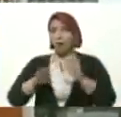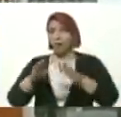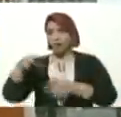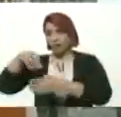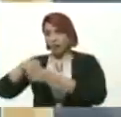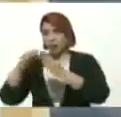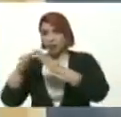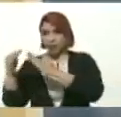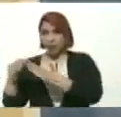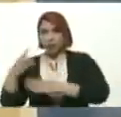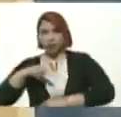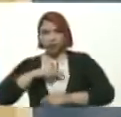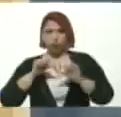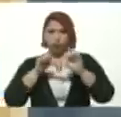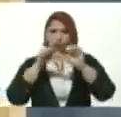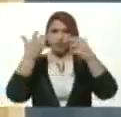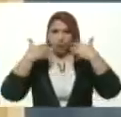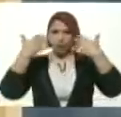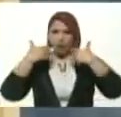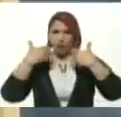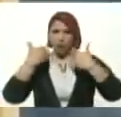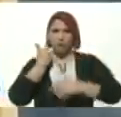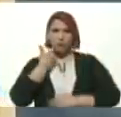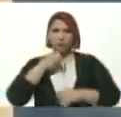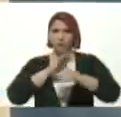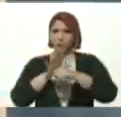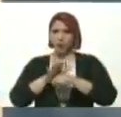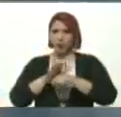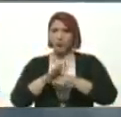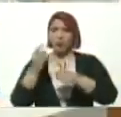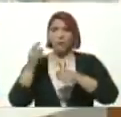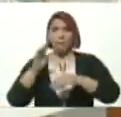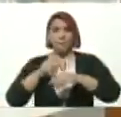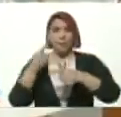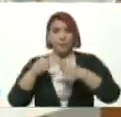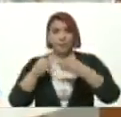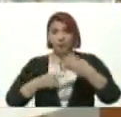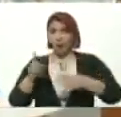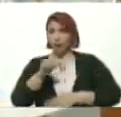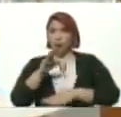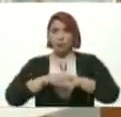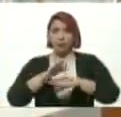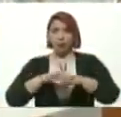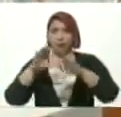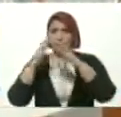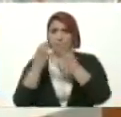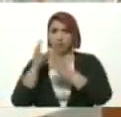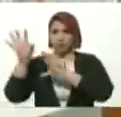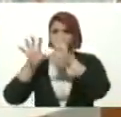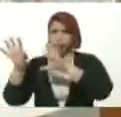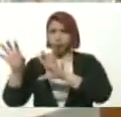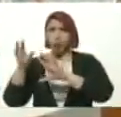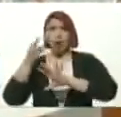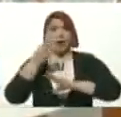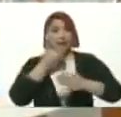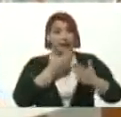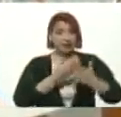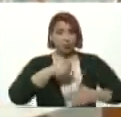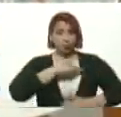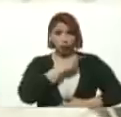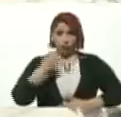Pandemia Cosa Que No Pasó En Otros Países Del Mundo Gracias A Que Nosotros Tenemos Un Presidente Comprometido Con Los Estudiantes